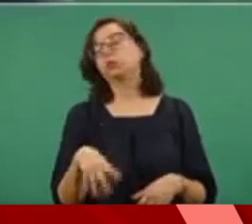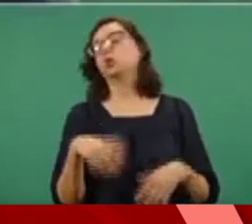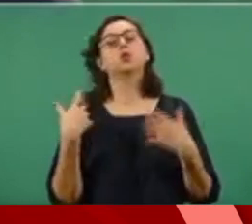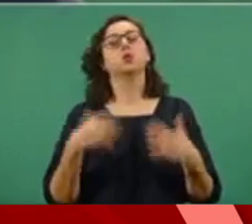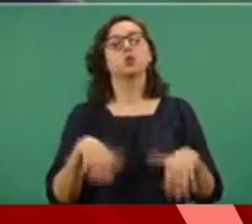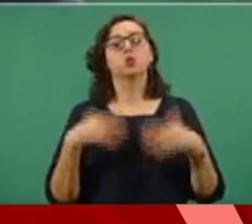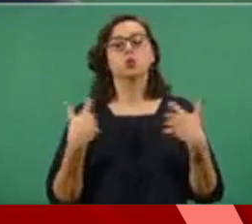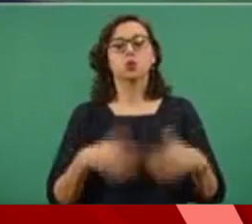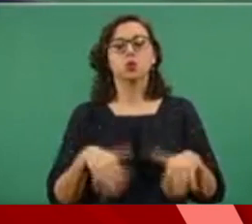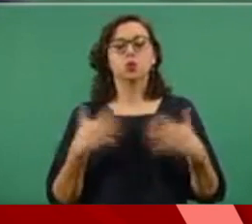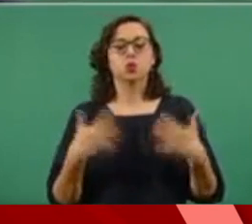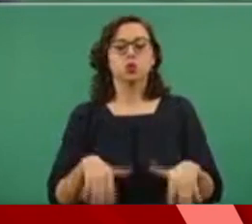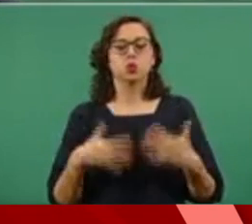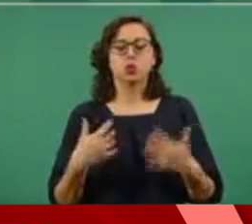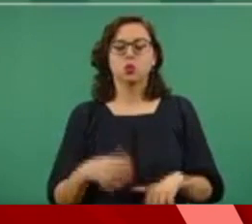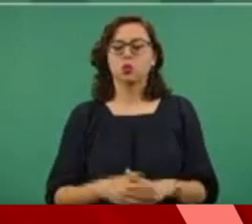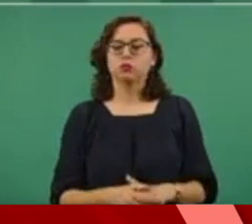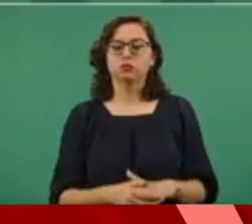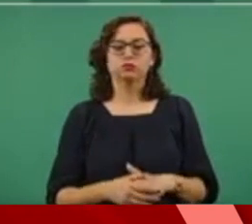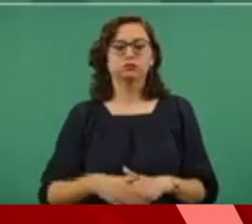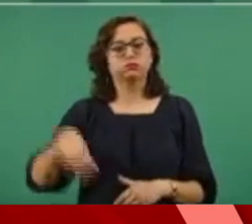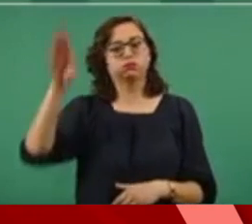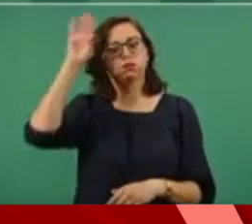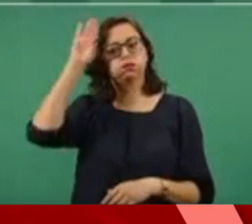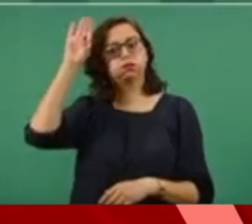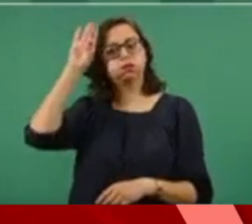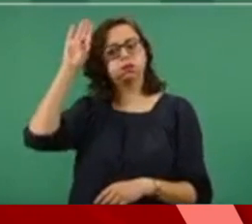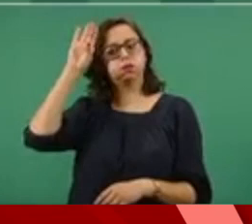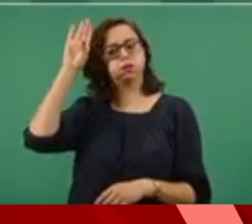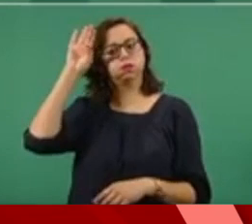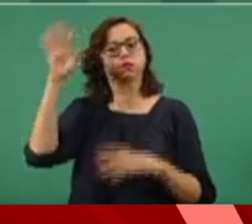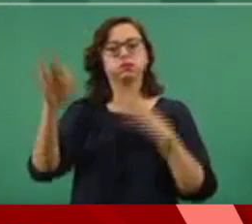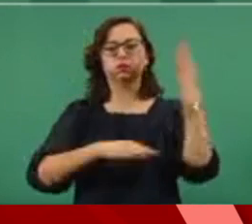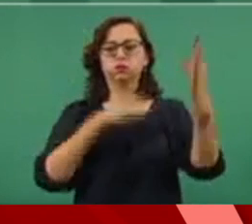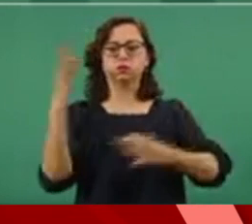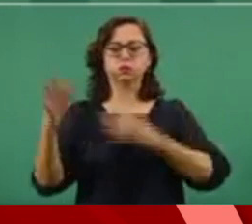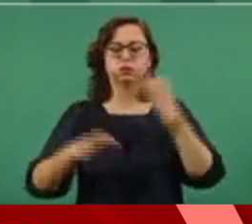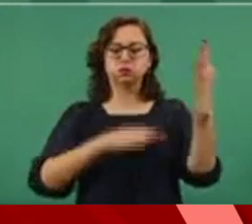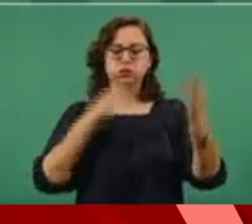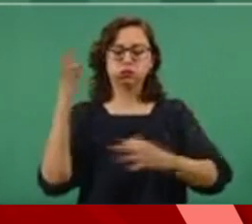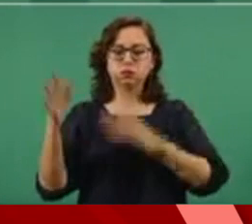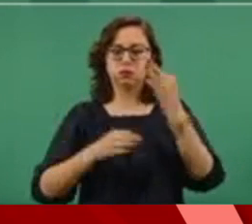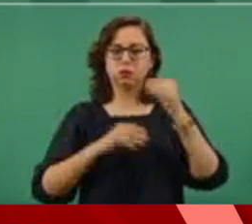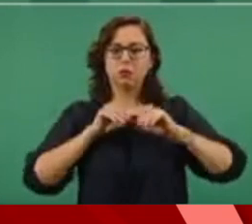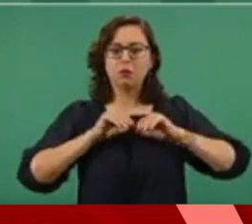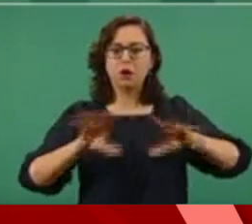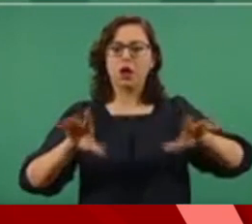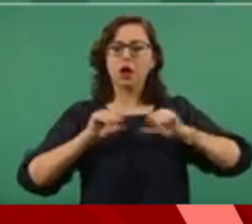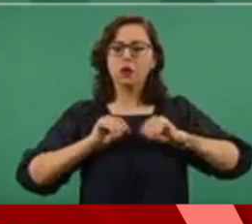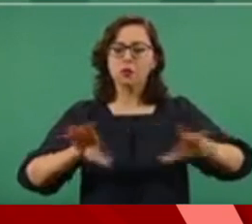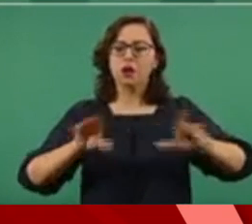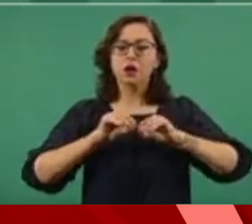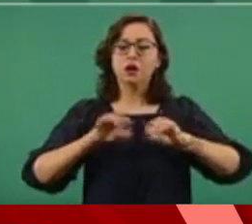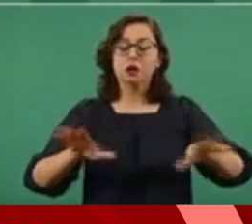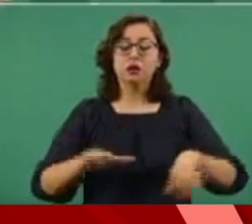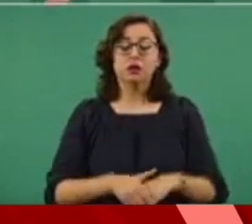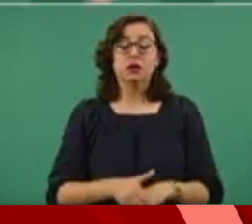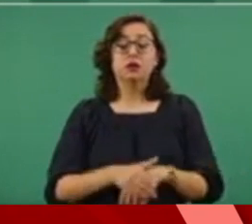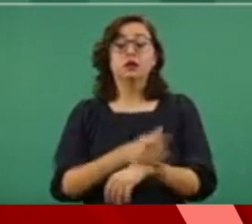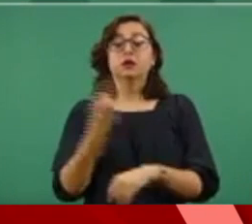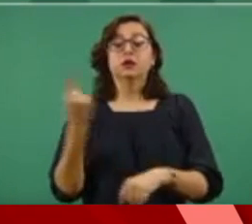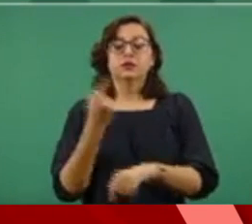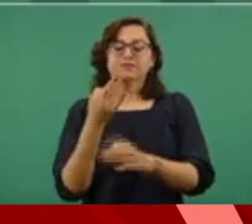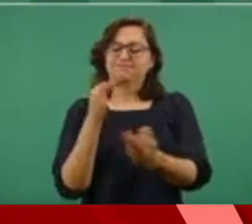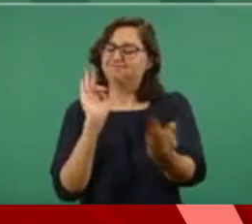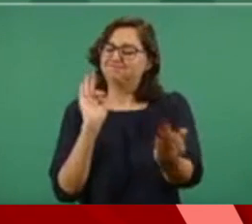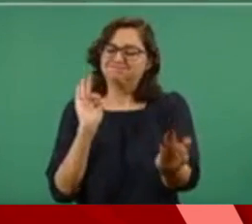impresionante, porque estamos en vísperas de las